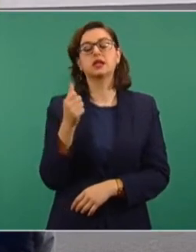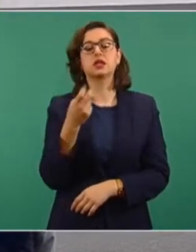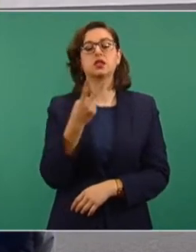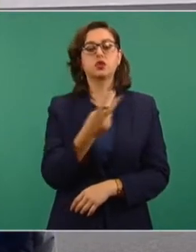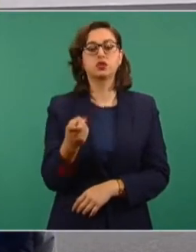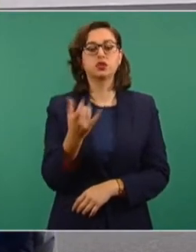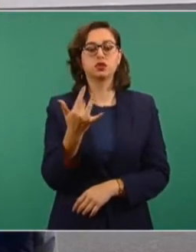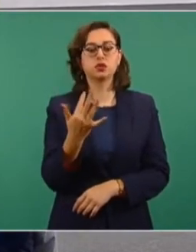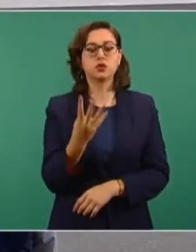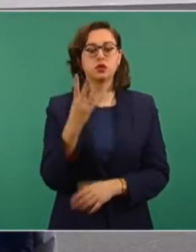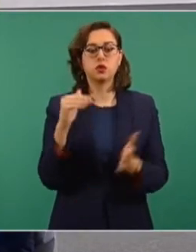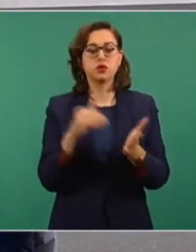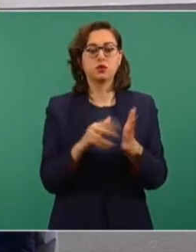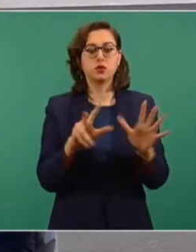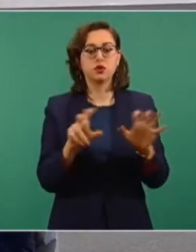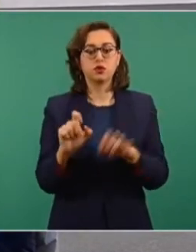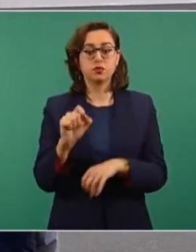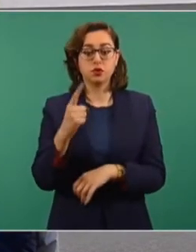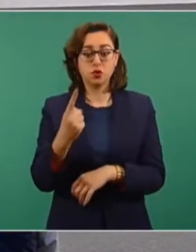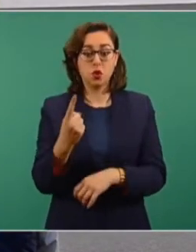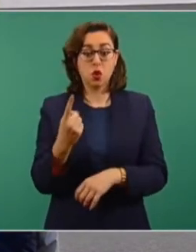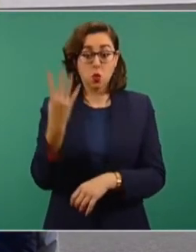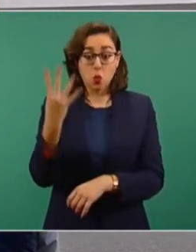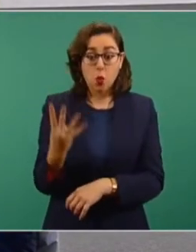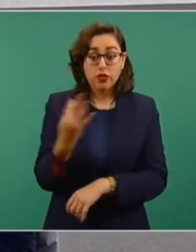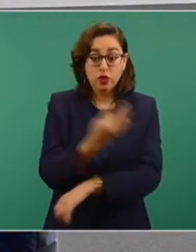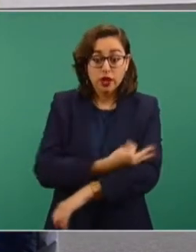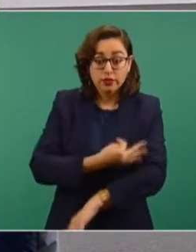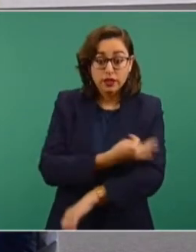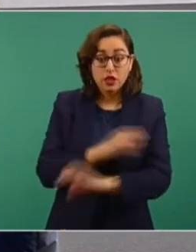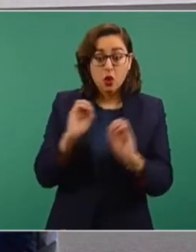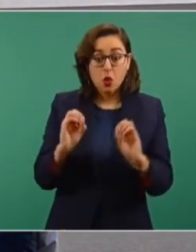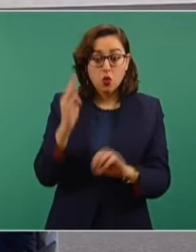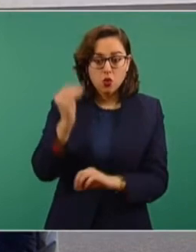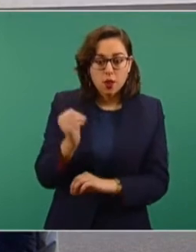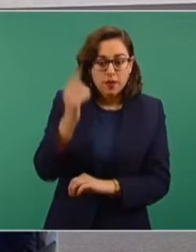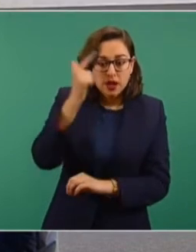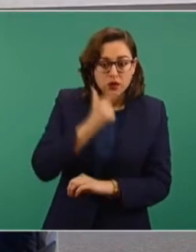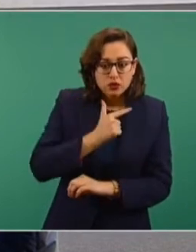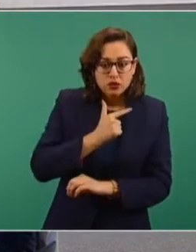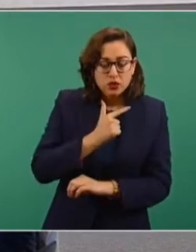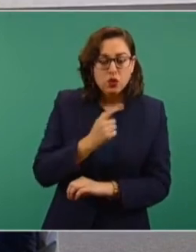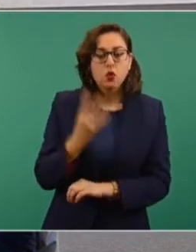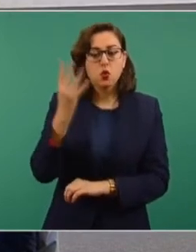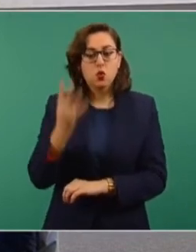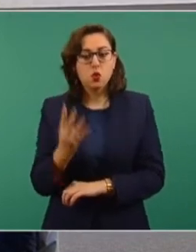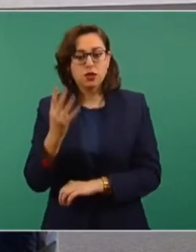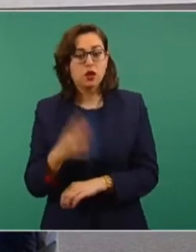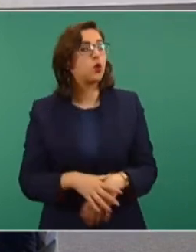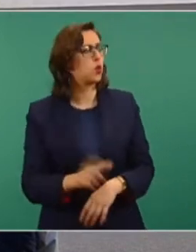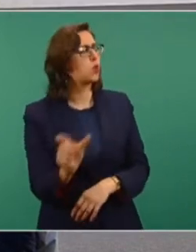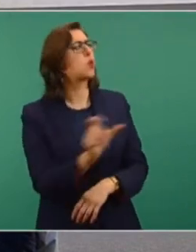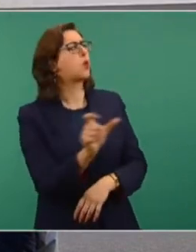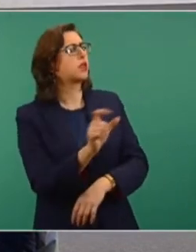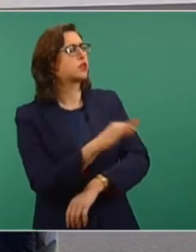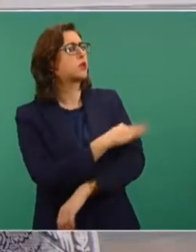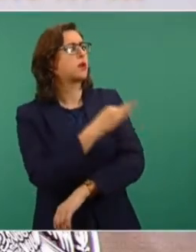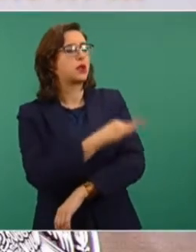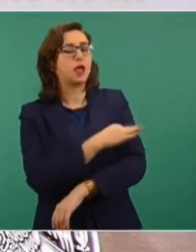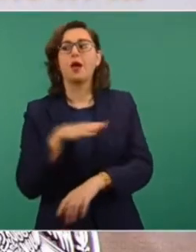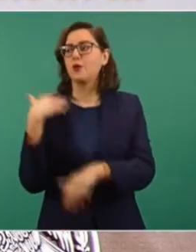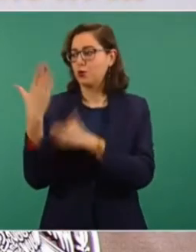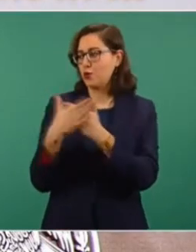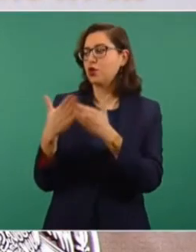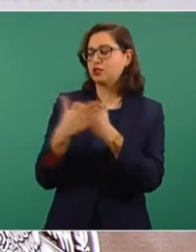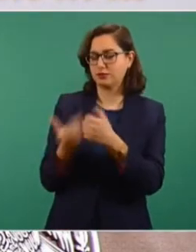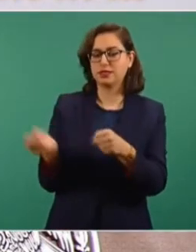de las cuatro ya, de las cuatro, sí. se vacuna? Me vacuno la semana